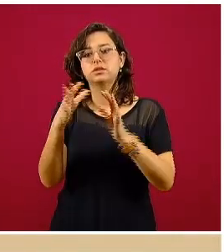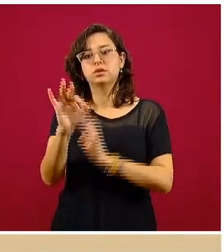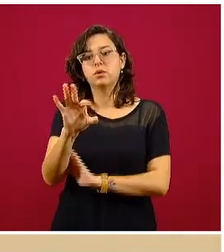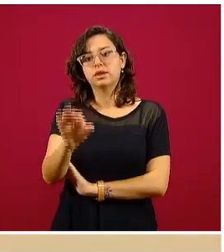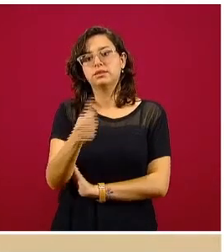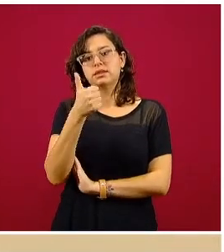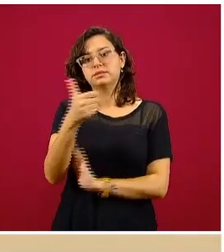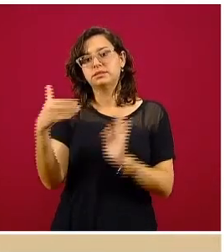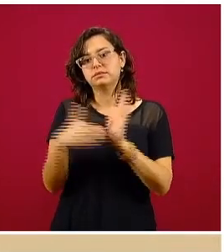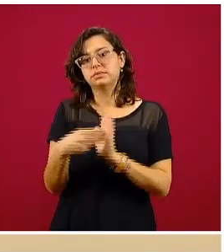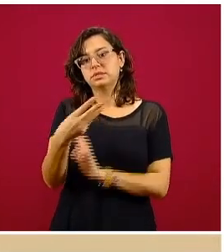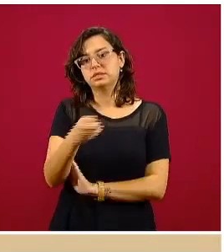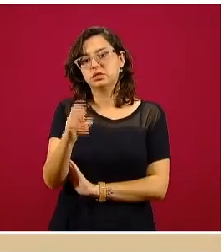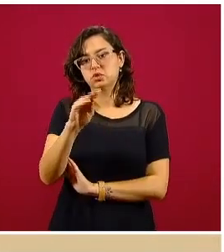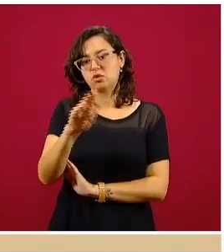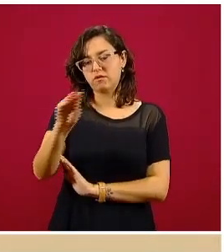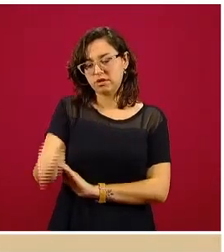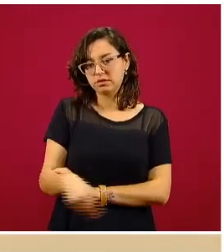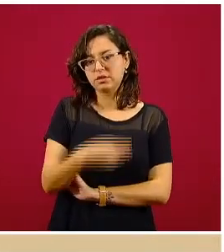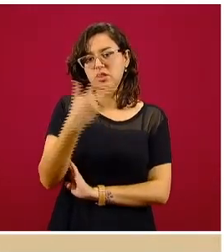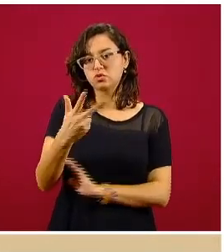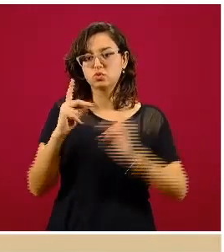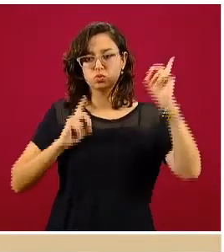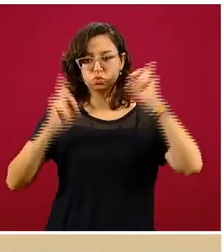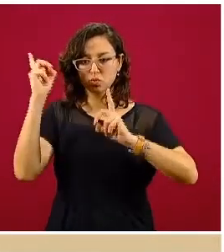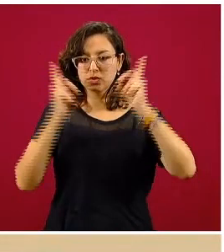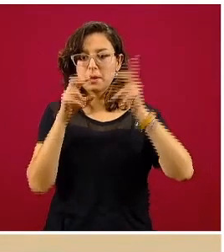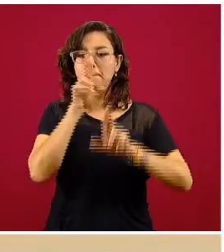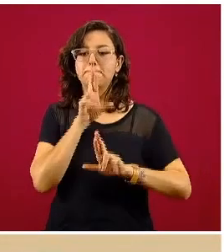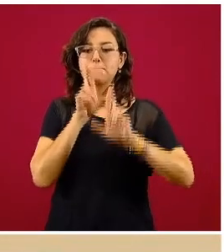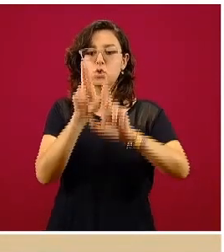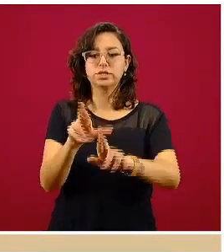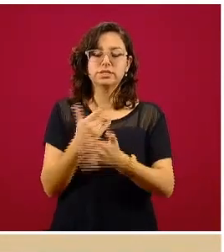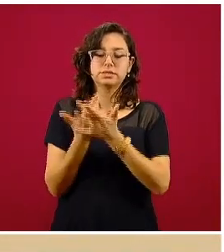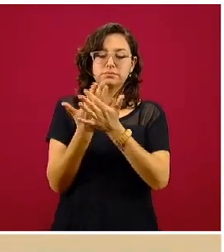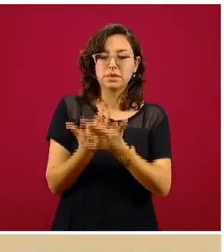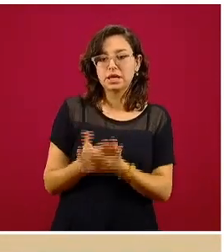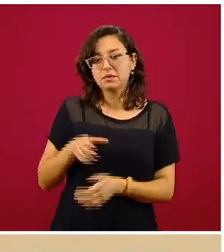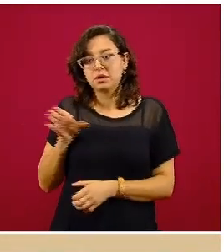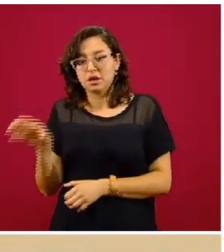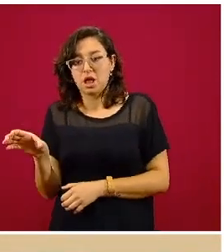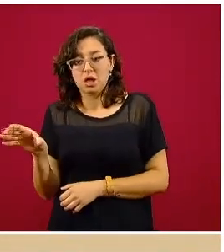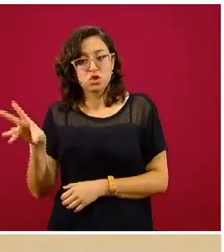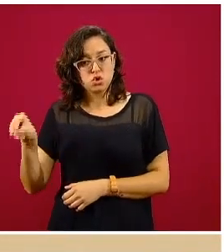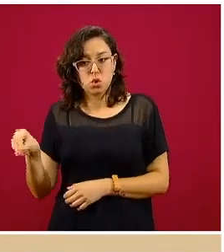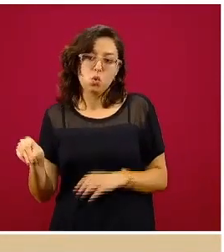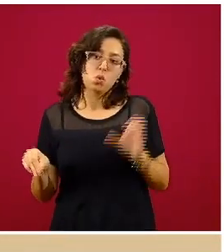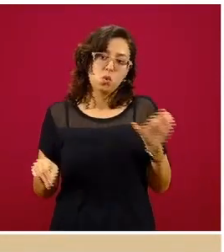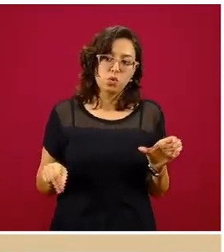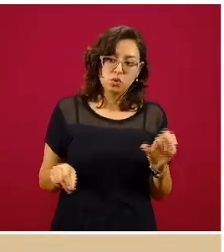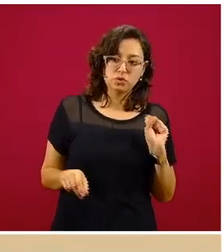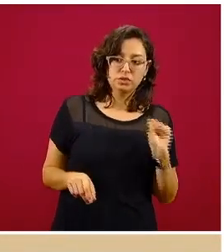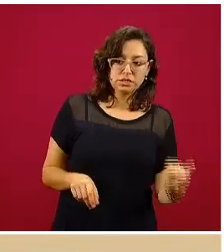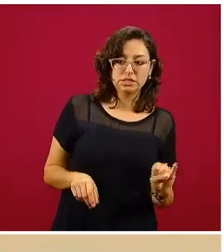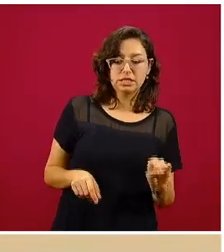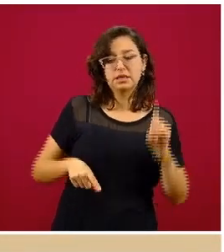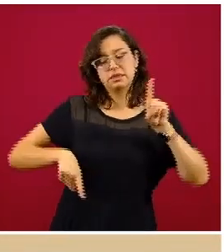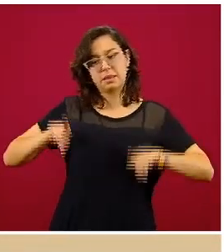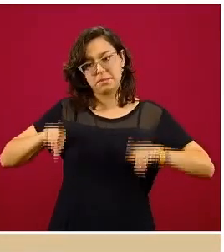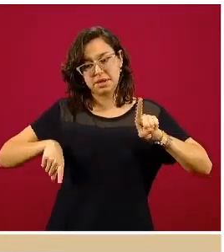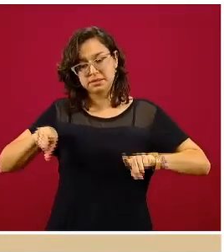398, quiere decir que están esperando el resultado para poder conocer si son casos negativos o casos